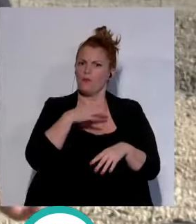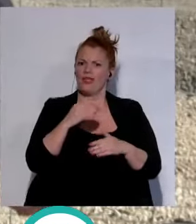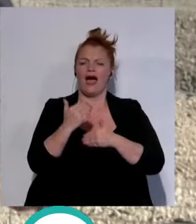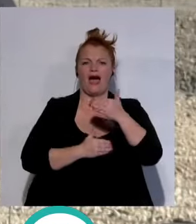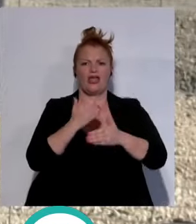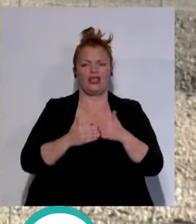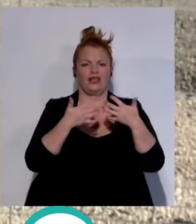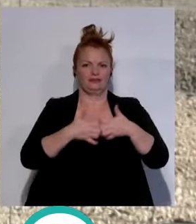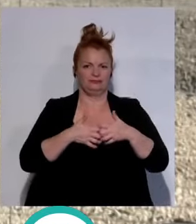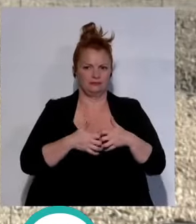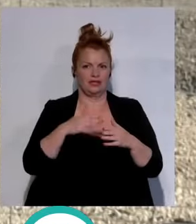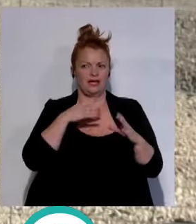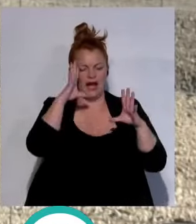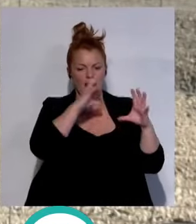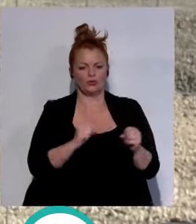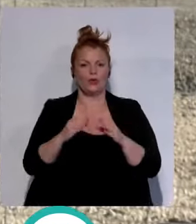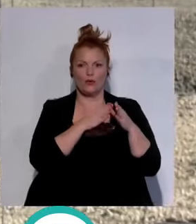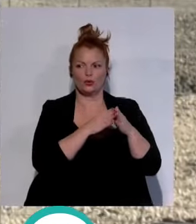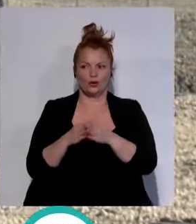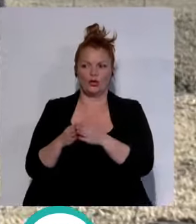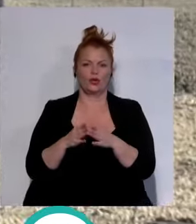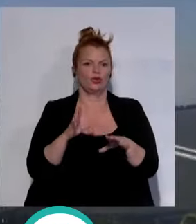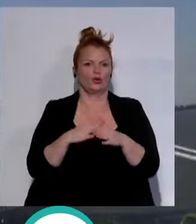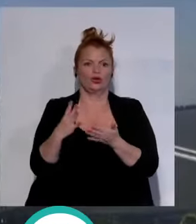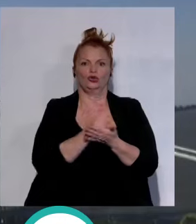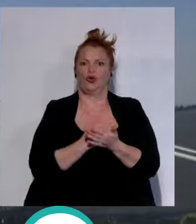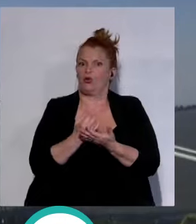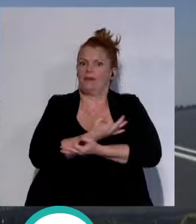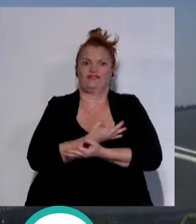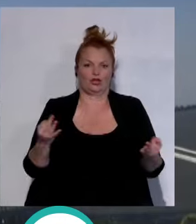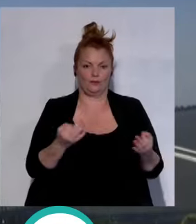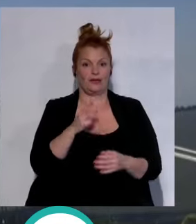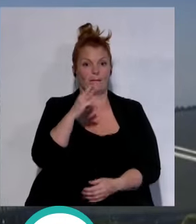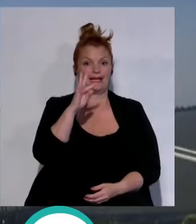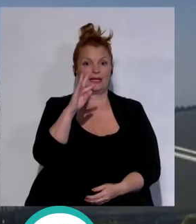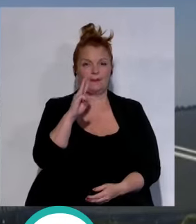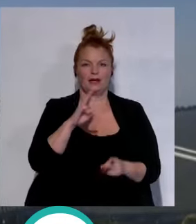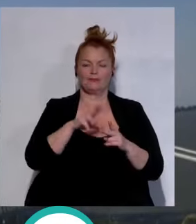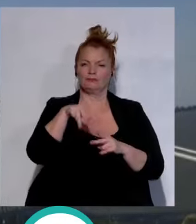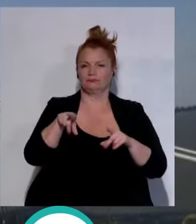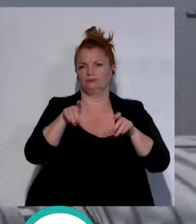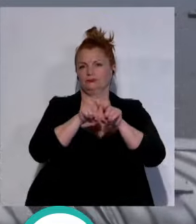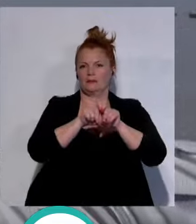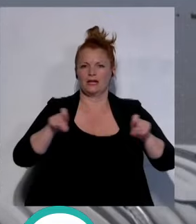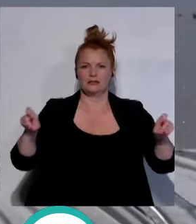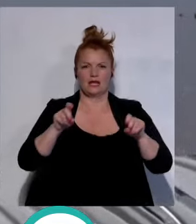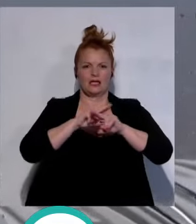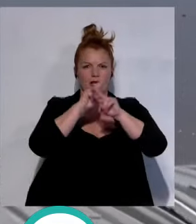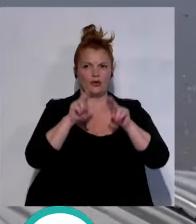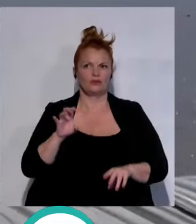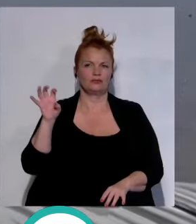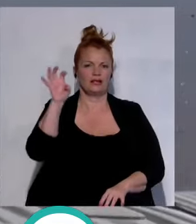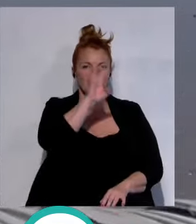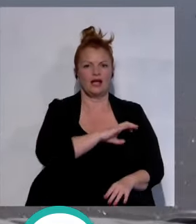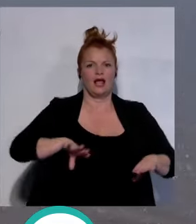realizar instalaciones la autoridad portuaria tiene todo otorgado destacar que PTP es un holding internacional afianzado en países